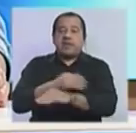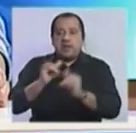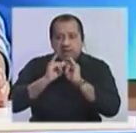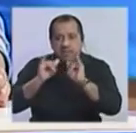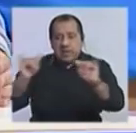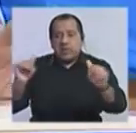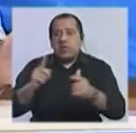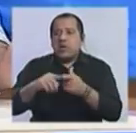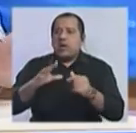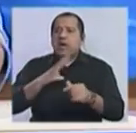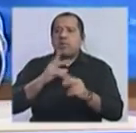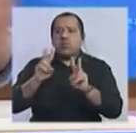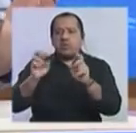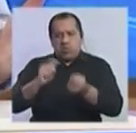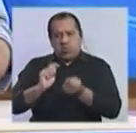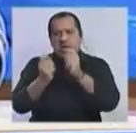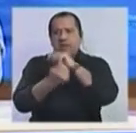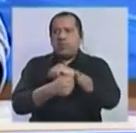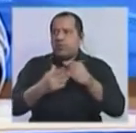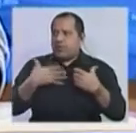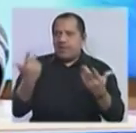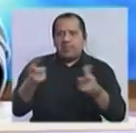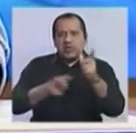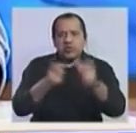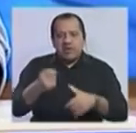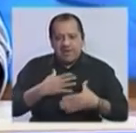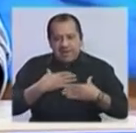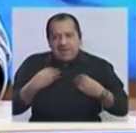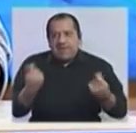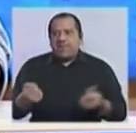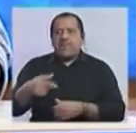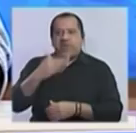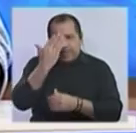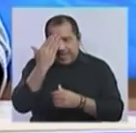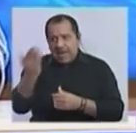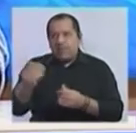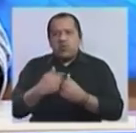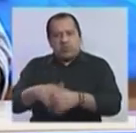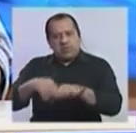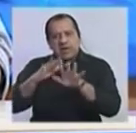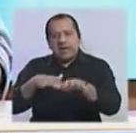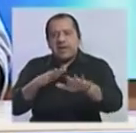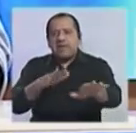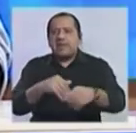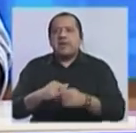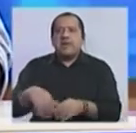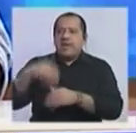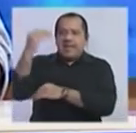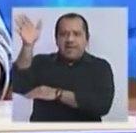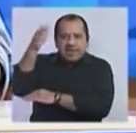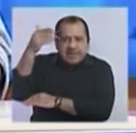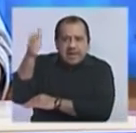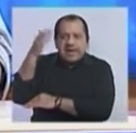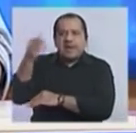un cambio de estado de ánimo entre los Frente Amplistas con la caravana, desde el banderazo a la